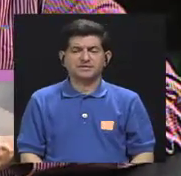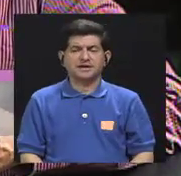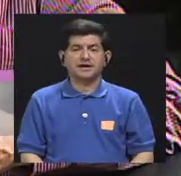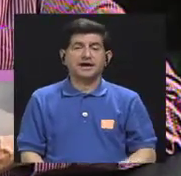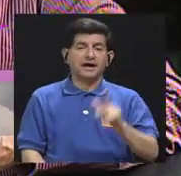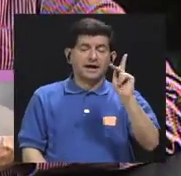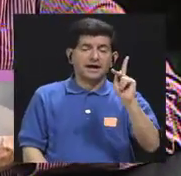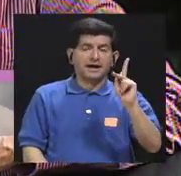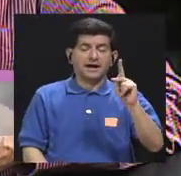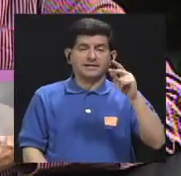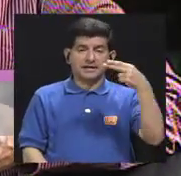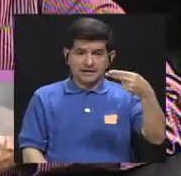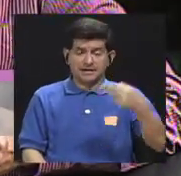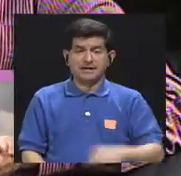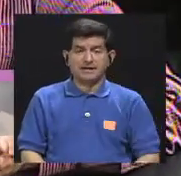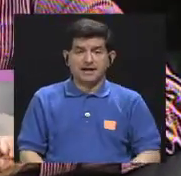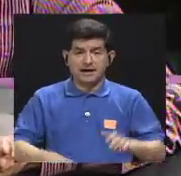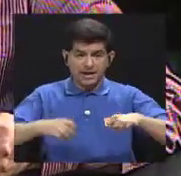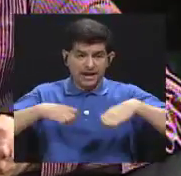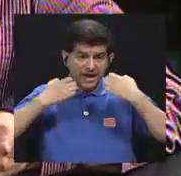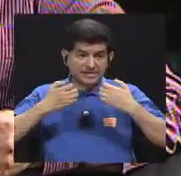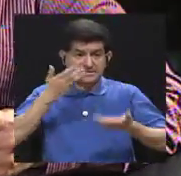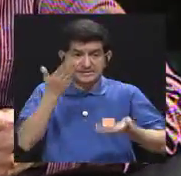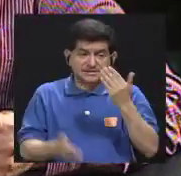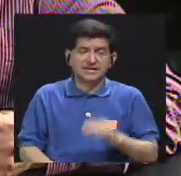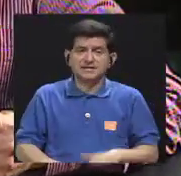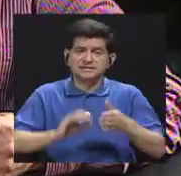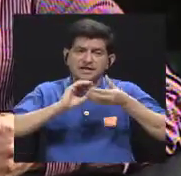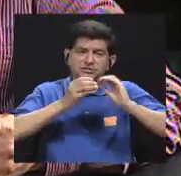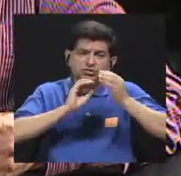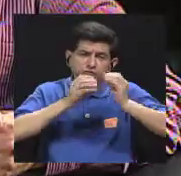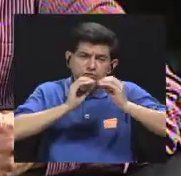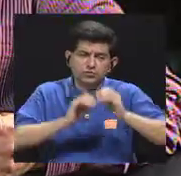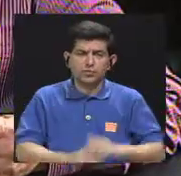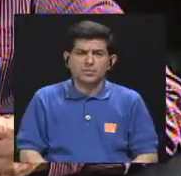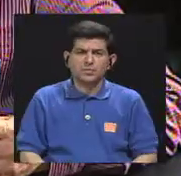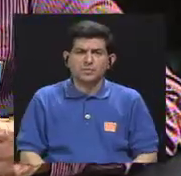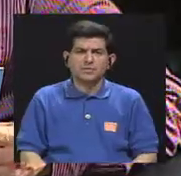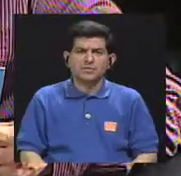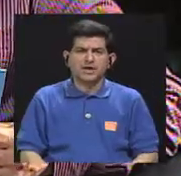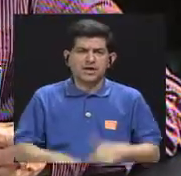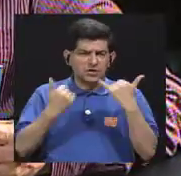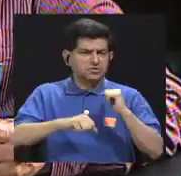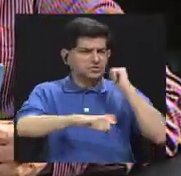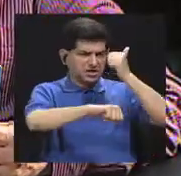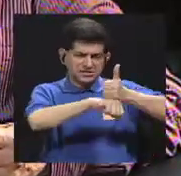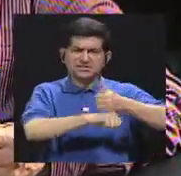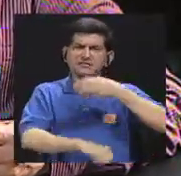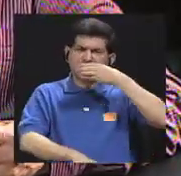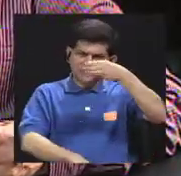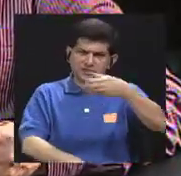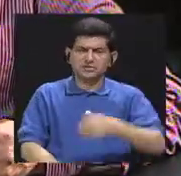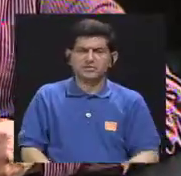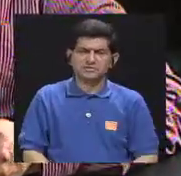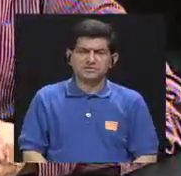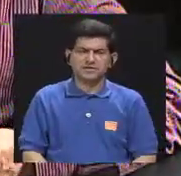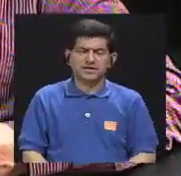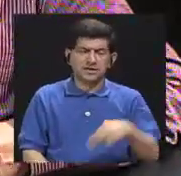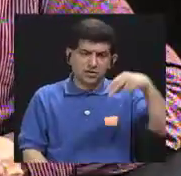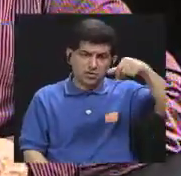existe una dosis, no hablemos de dosis, ¿verdad?, de una cantidad estandarizada, recomendada de